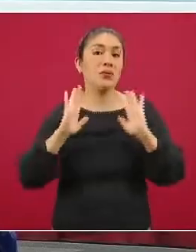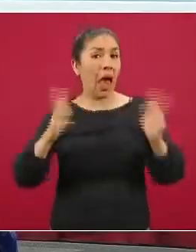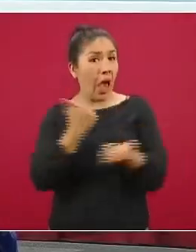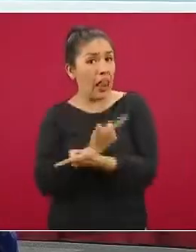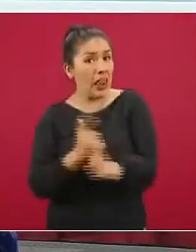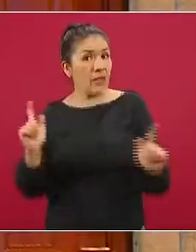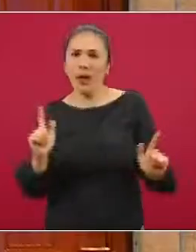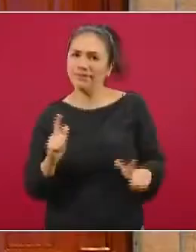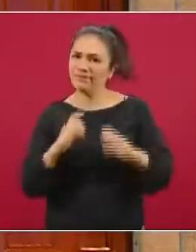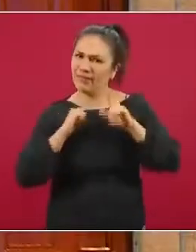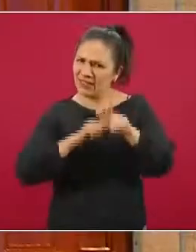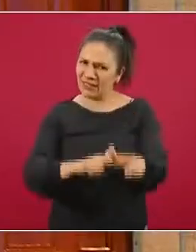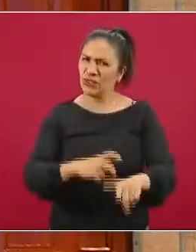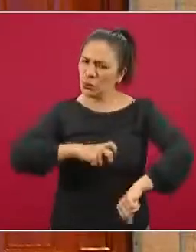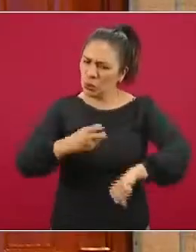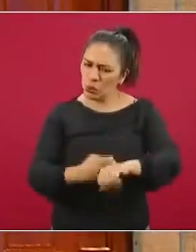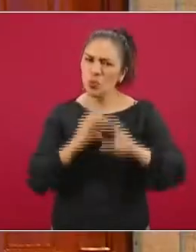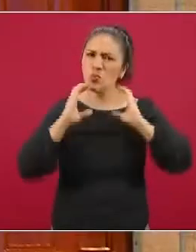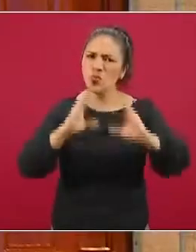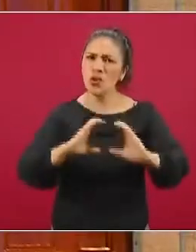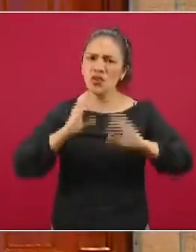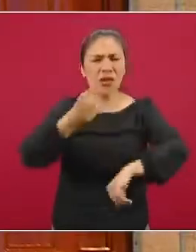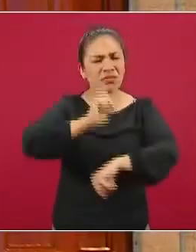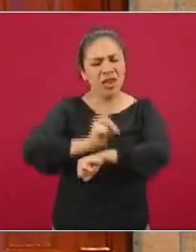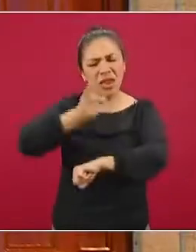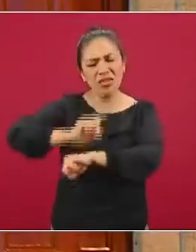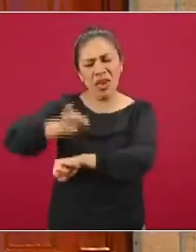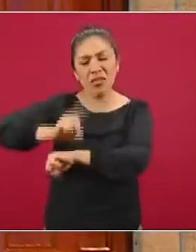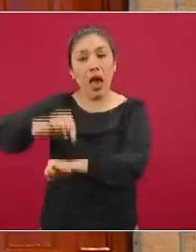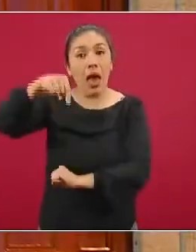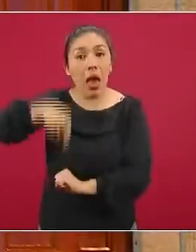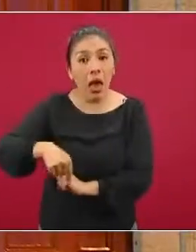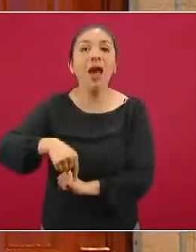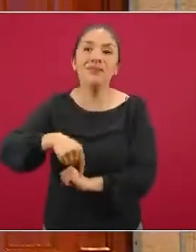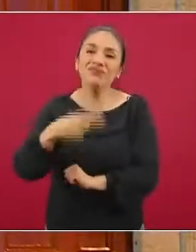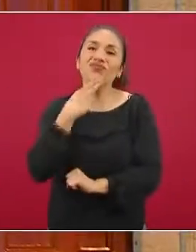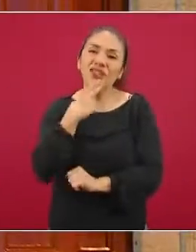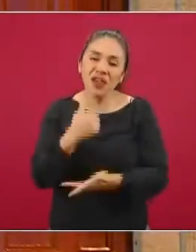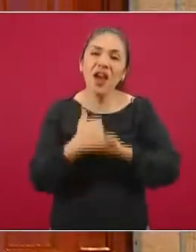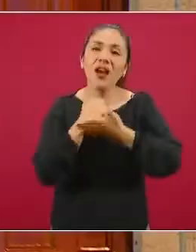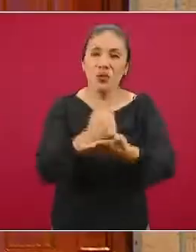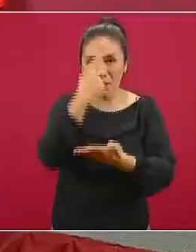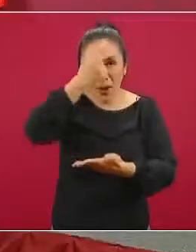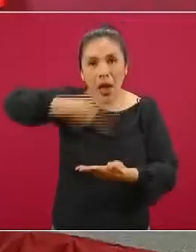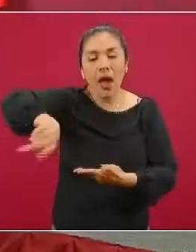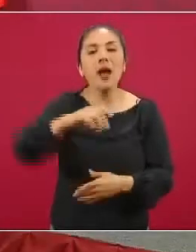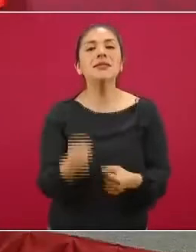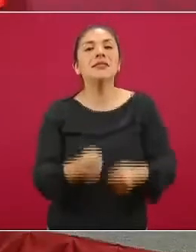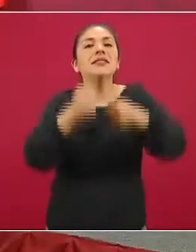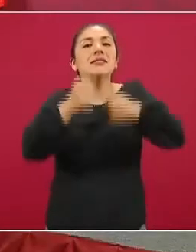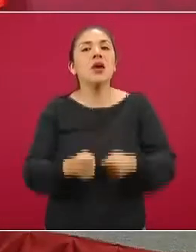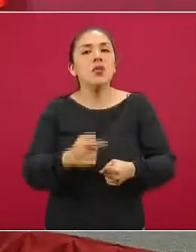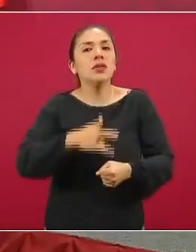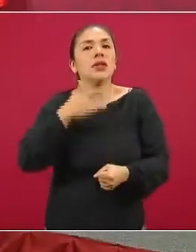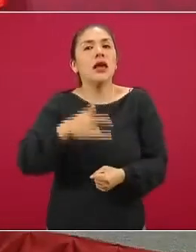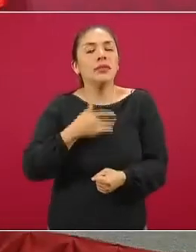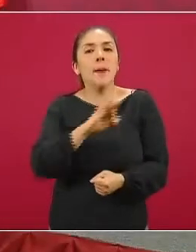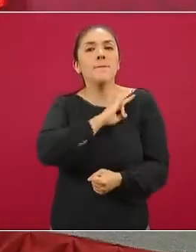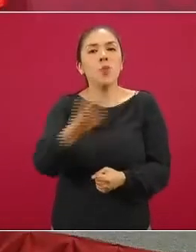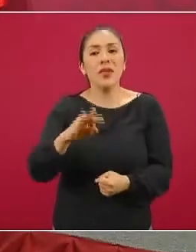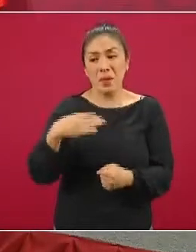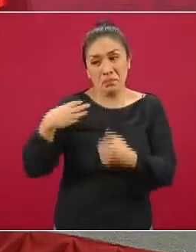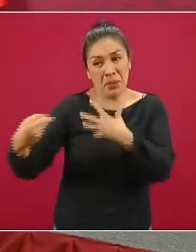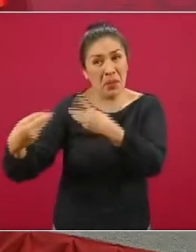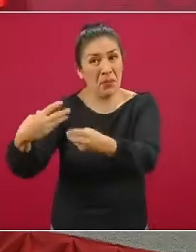continuar realizándolas en el día a día, porque entonces esa es la única manera en que podemos asegurar que la transmisión se